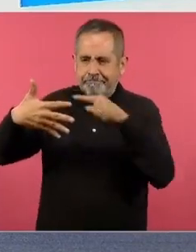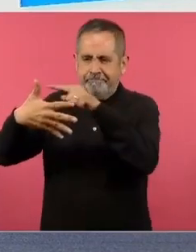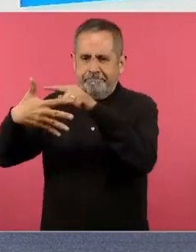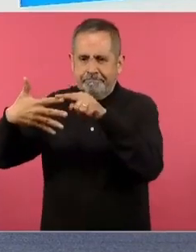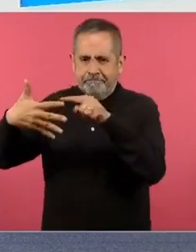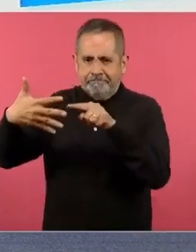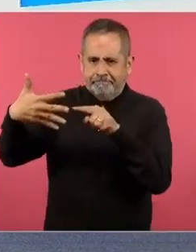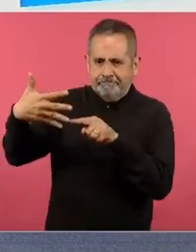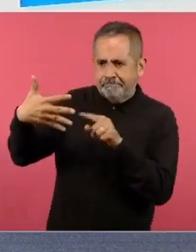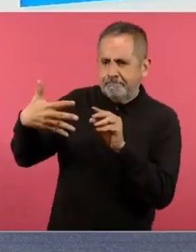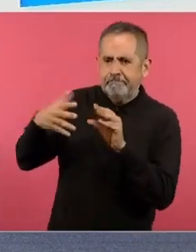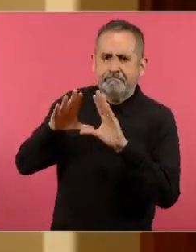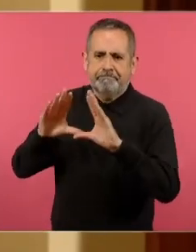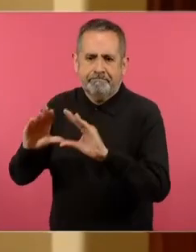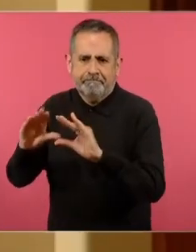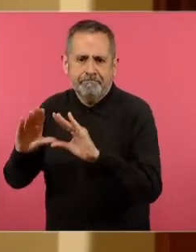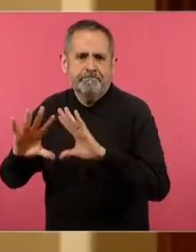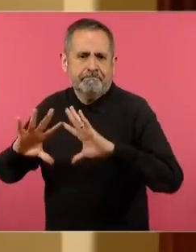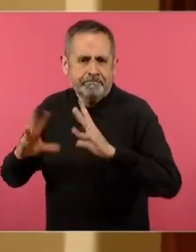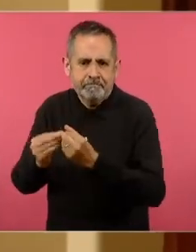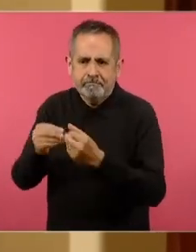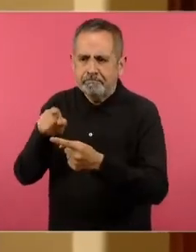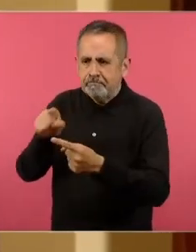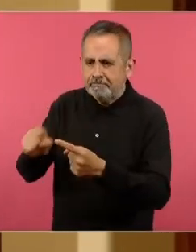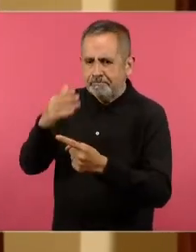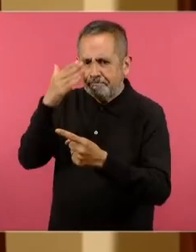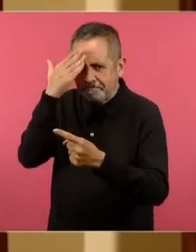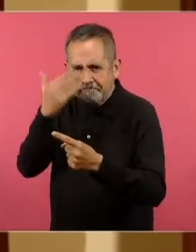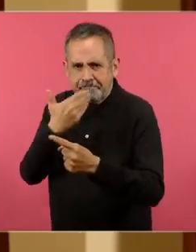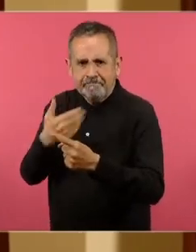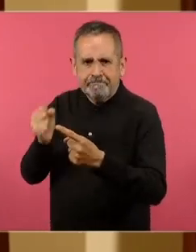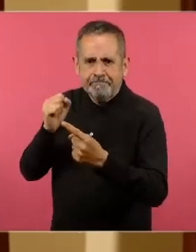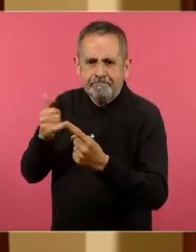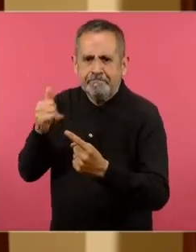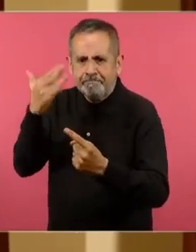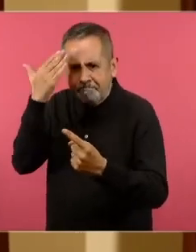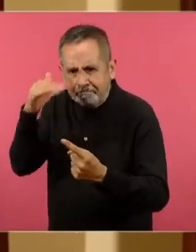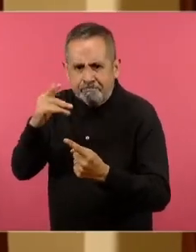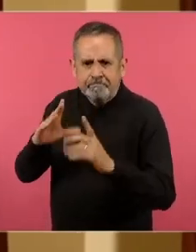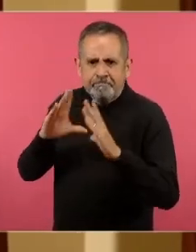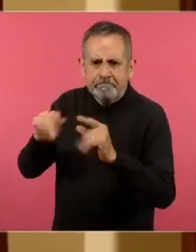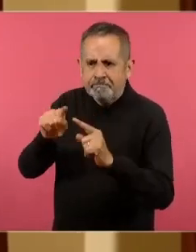conocimientos disciplinares, las habilidades y los nuevos conocimientos.